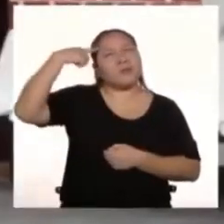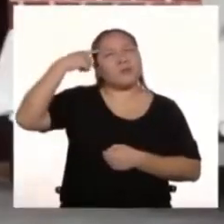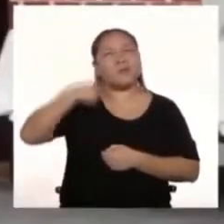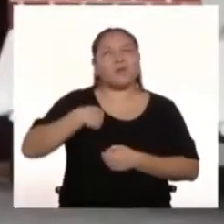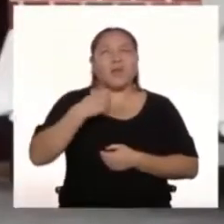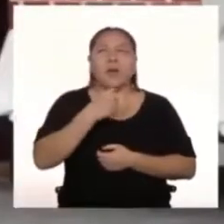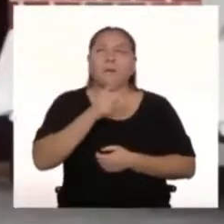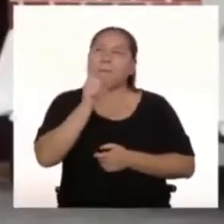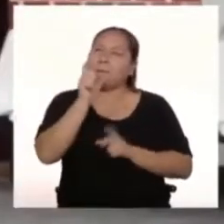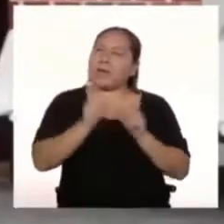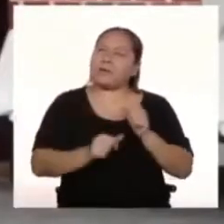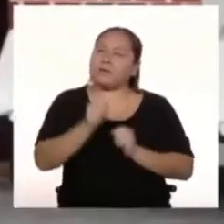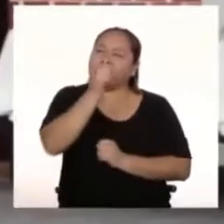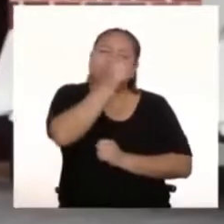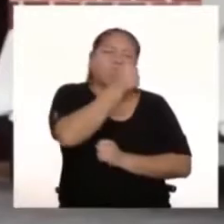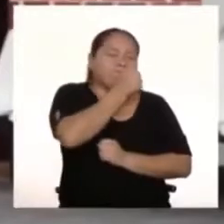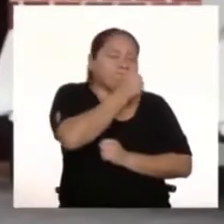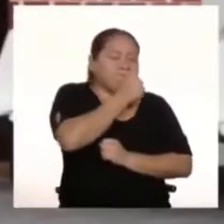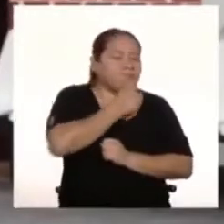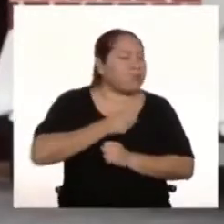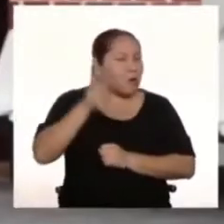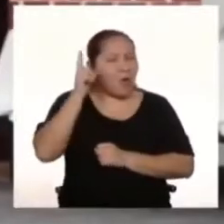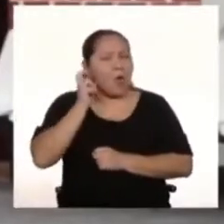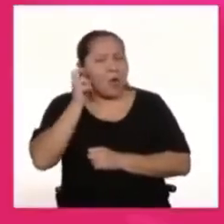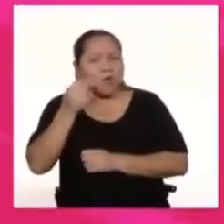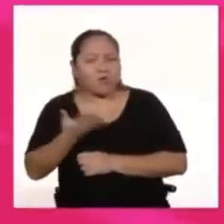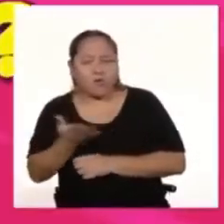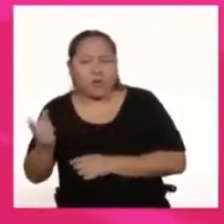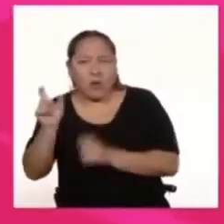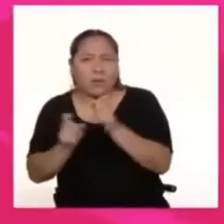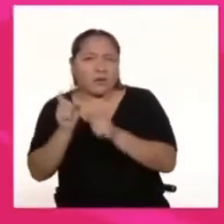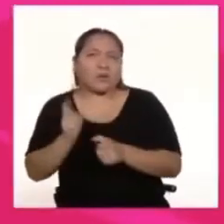Muy paciente Y me gusta escuchar mucho A las personas